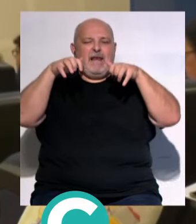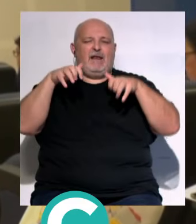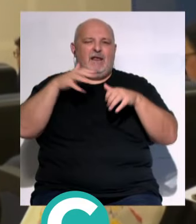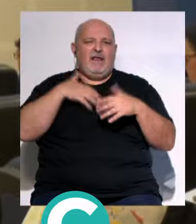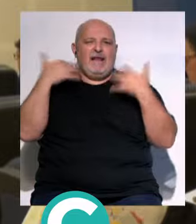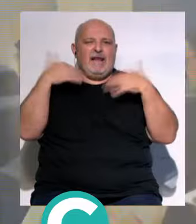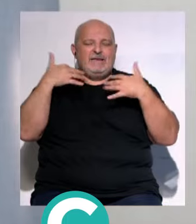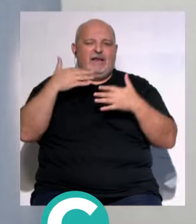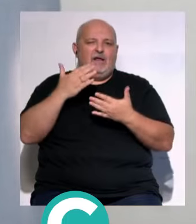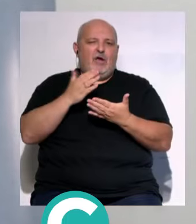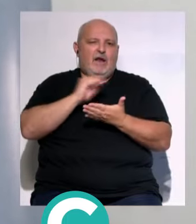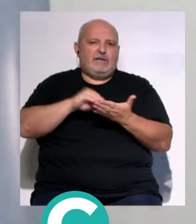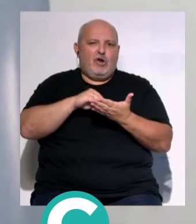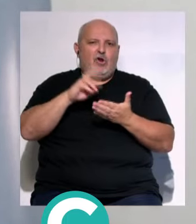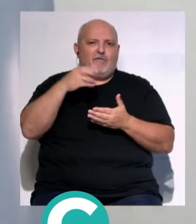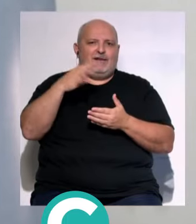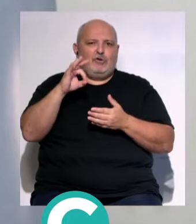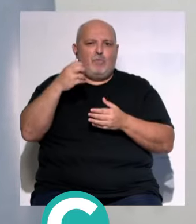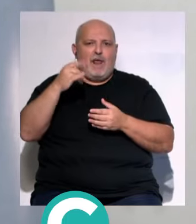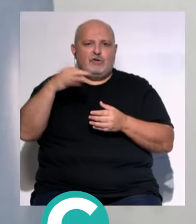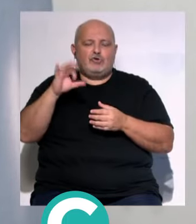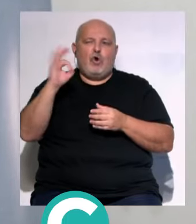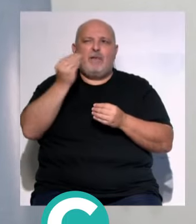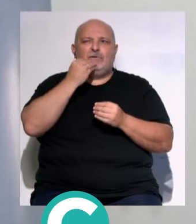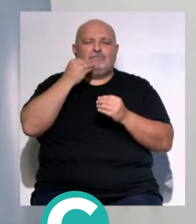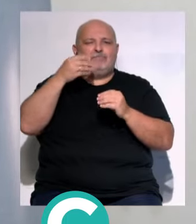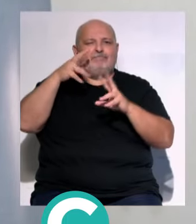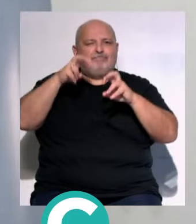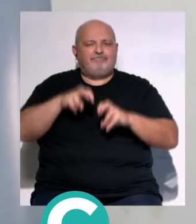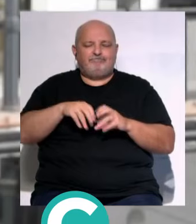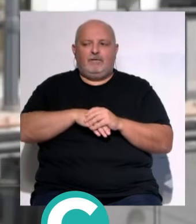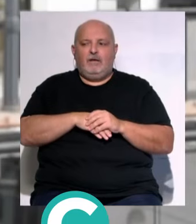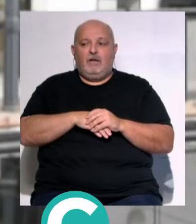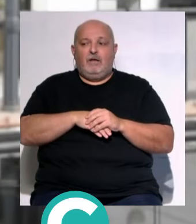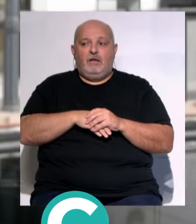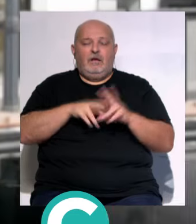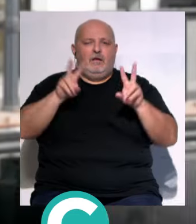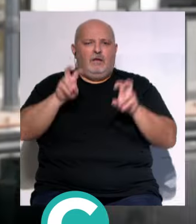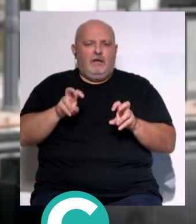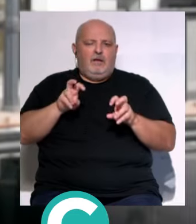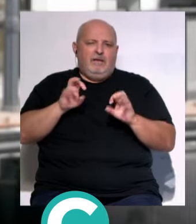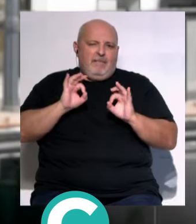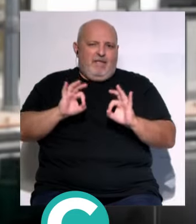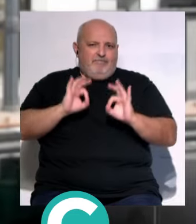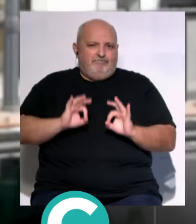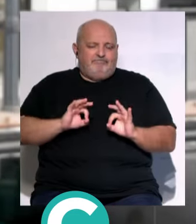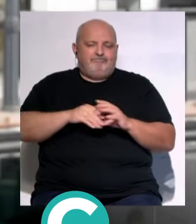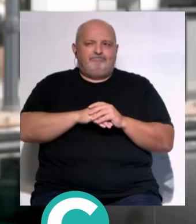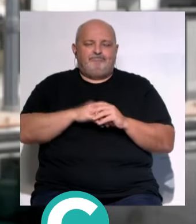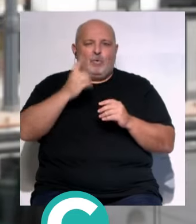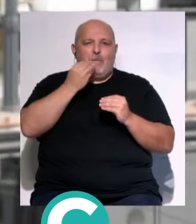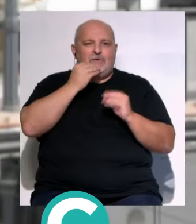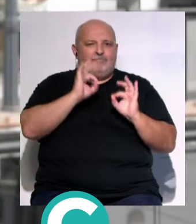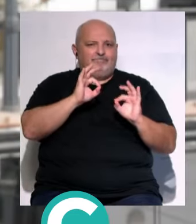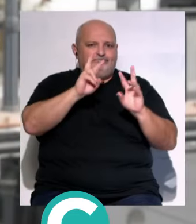escritor Roberto Bolaños... ...o un análisis de la alimentación actual. Otros pues eso... ...con una temática un poco más específica... ...y empieza uno de